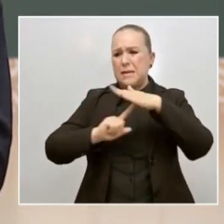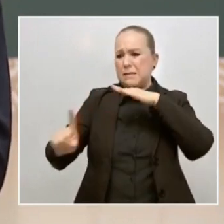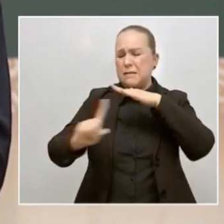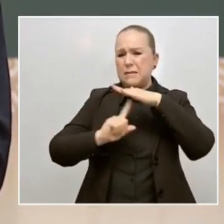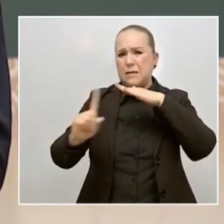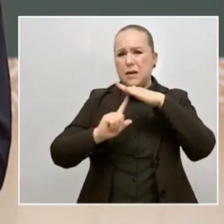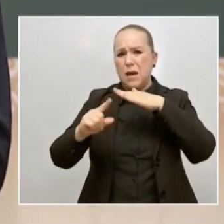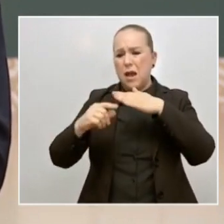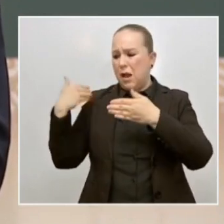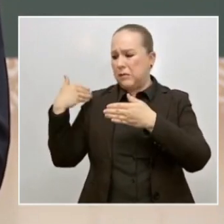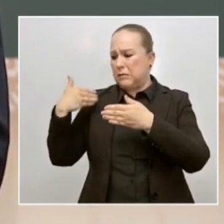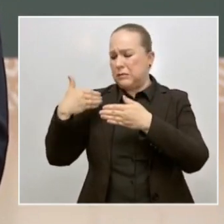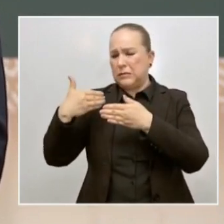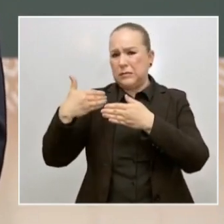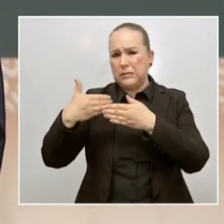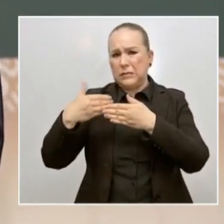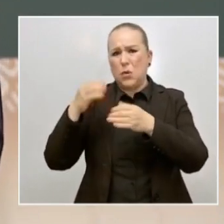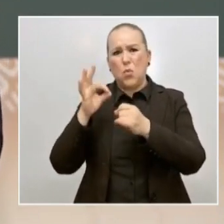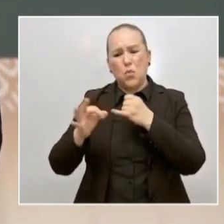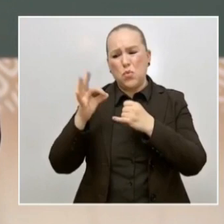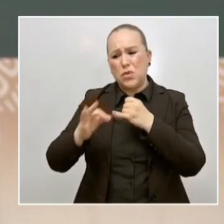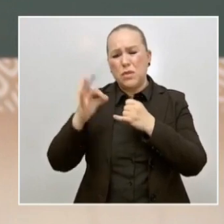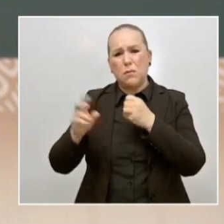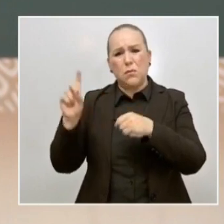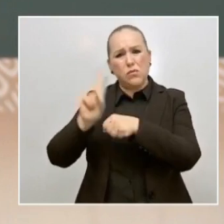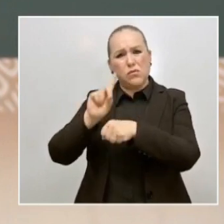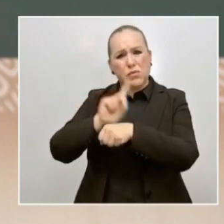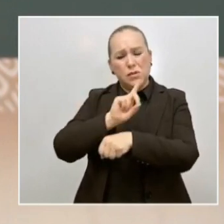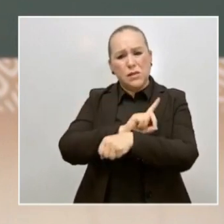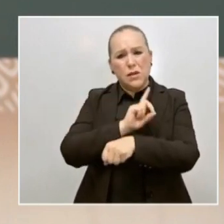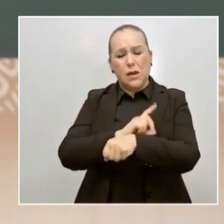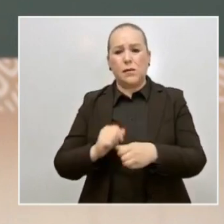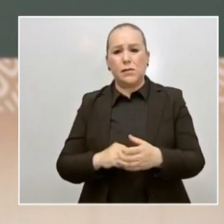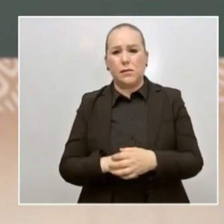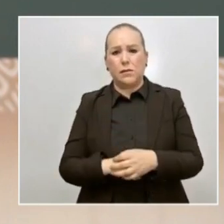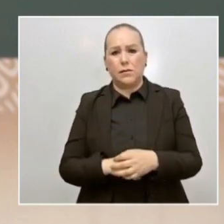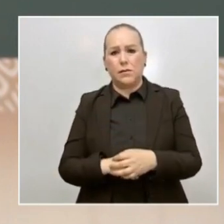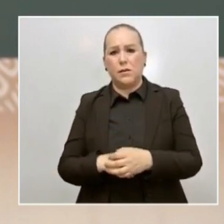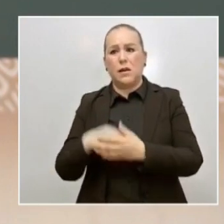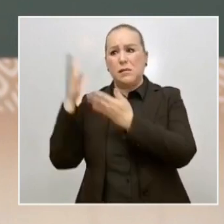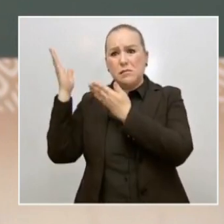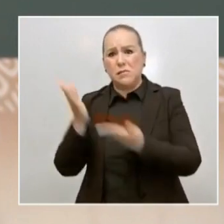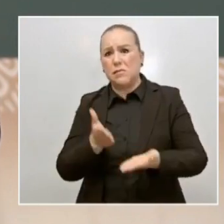han empezado a llegar más migrantes.